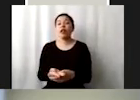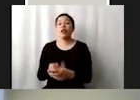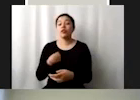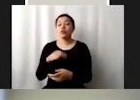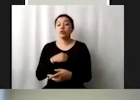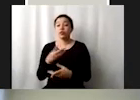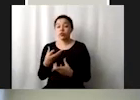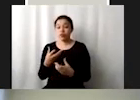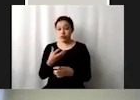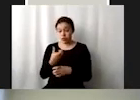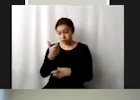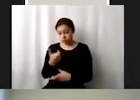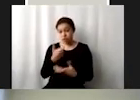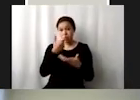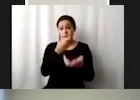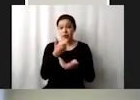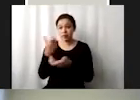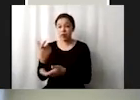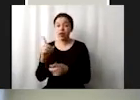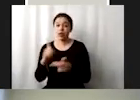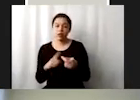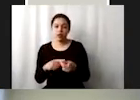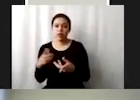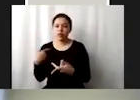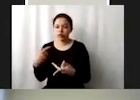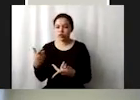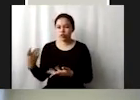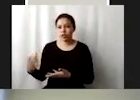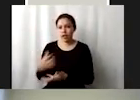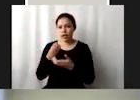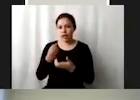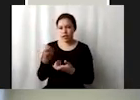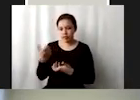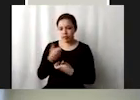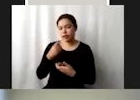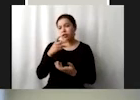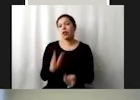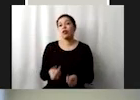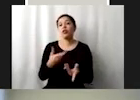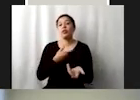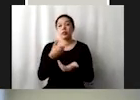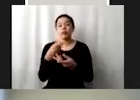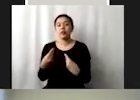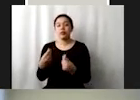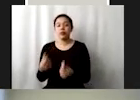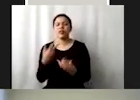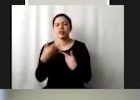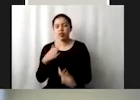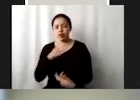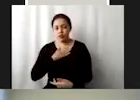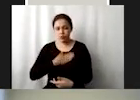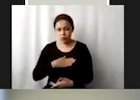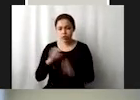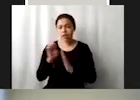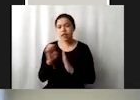nuestros recursos económicos nuestro dinero nuestro salario y que esa inversión sea justa sea ética sea